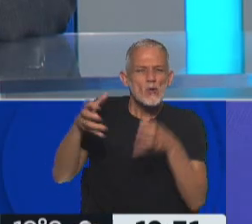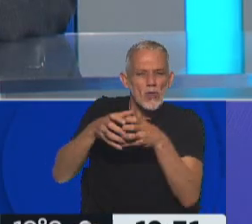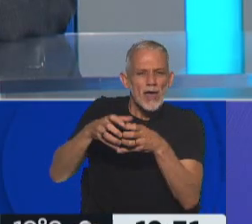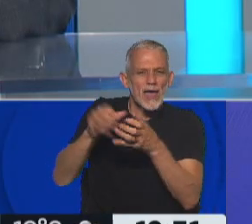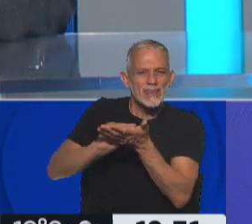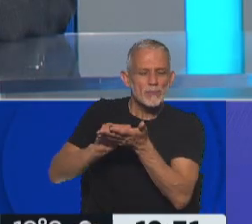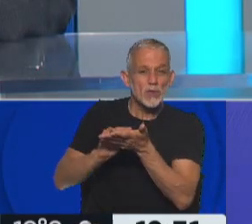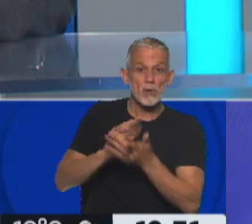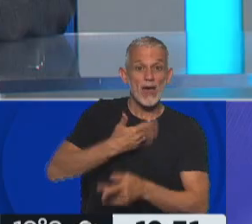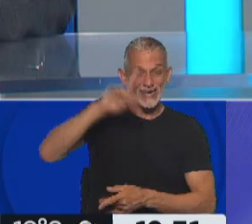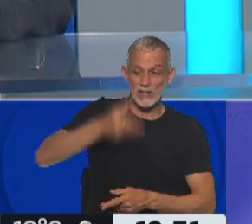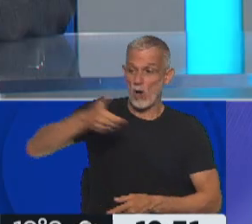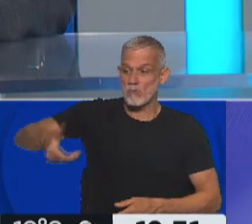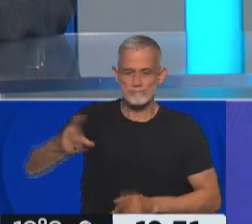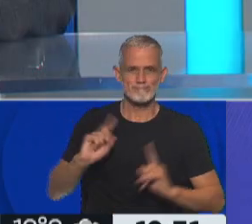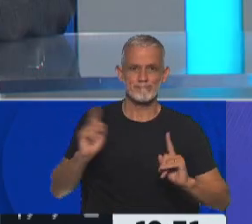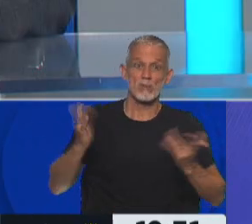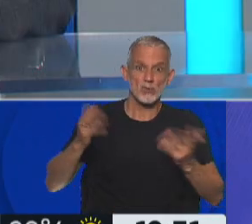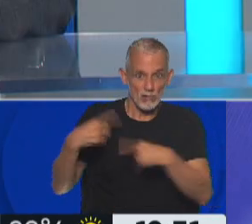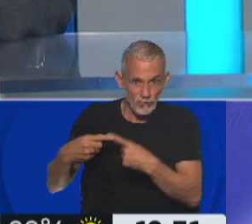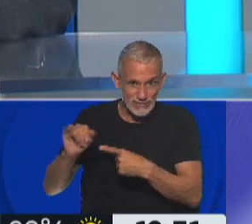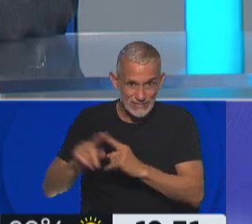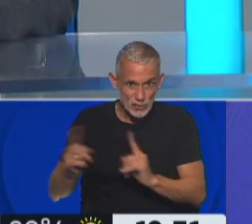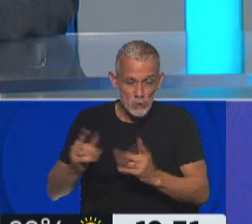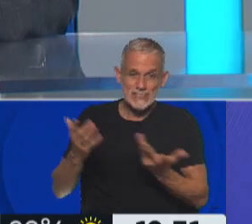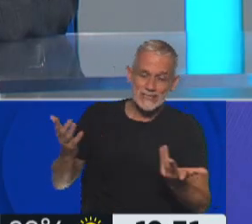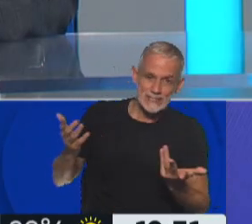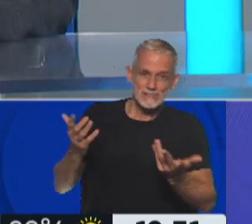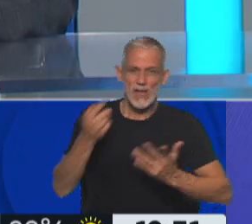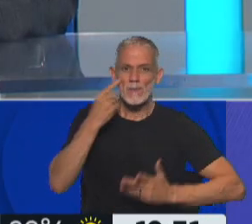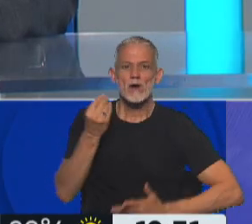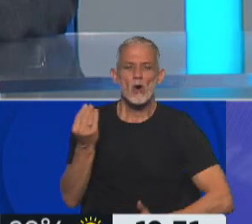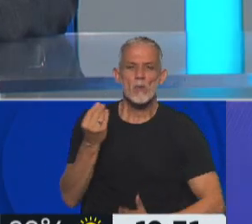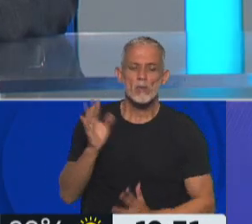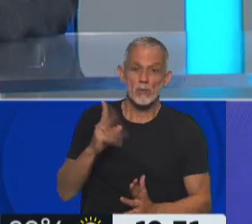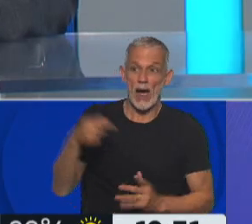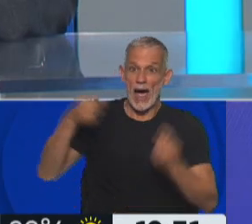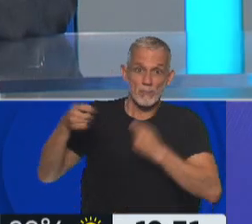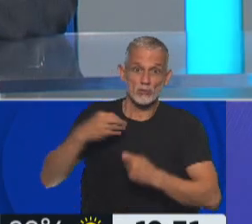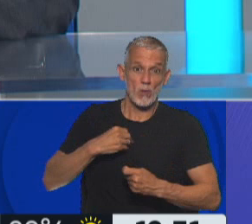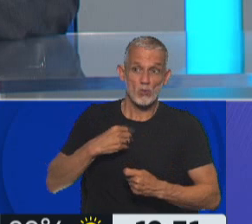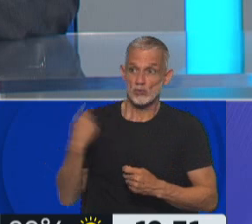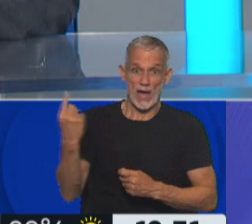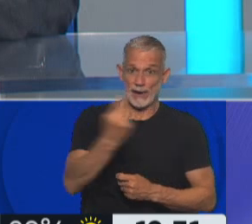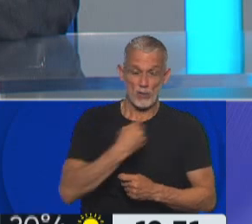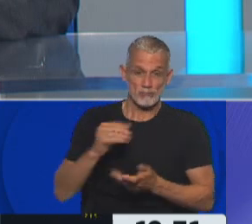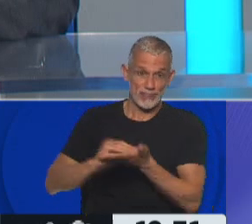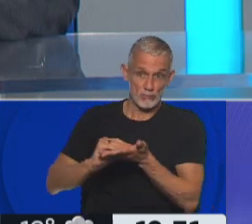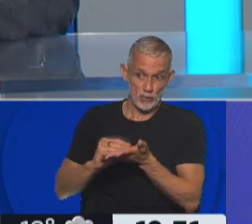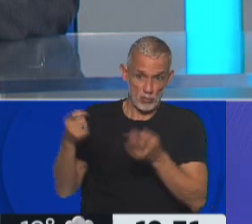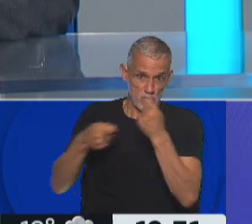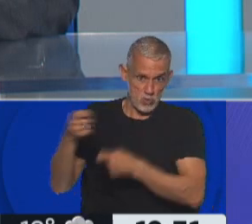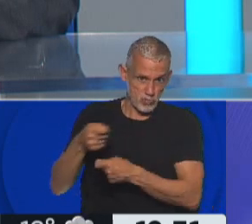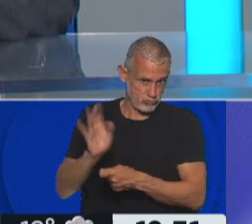Estado no va a poner más plata. ¿Y entonces tiene continuidad posible o La continuidad tendrá que ser con un aporte voluntario de los diputados